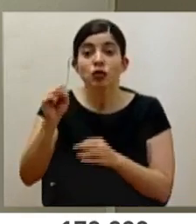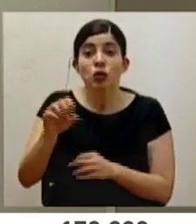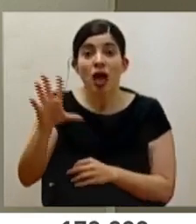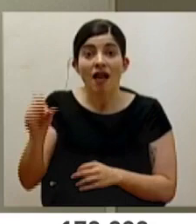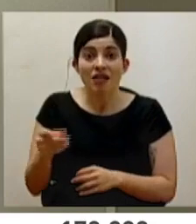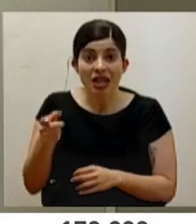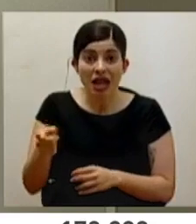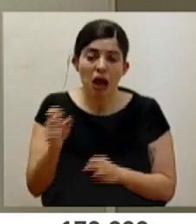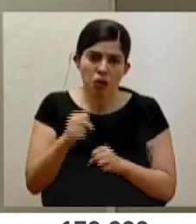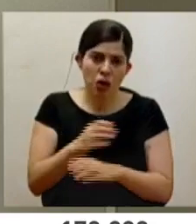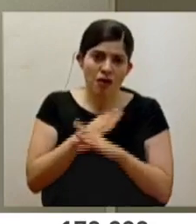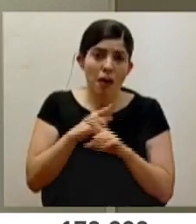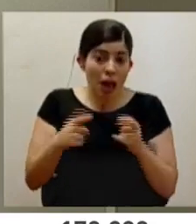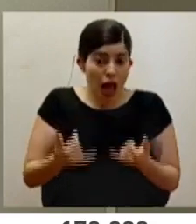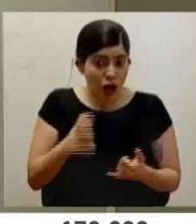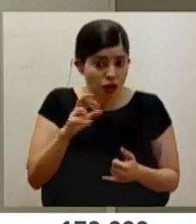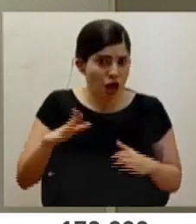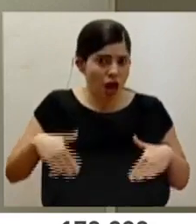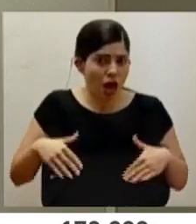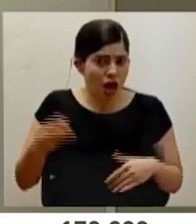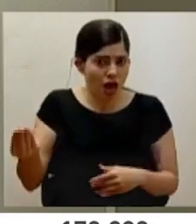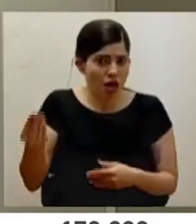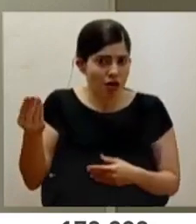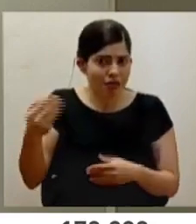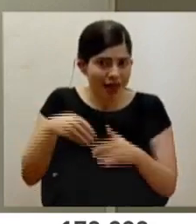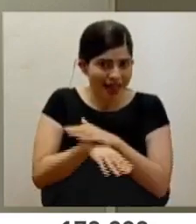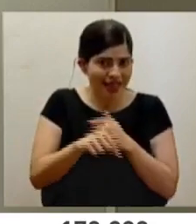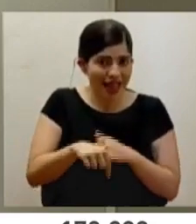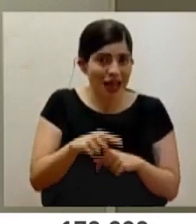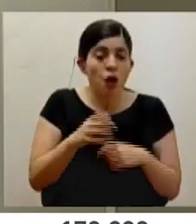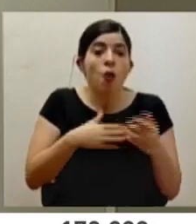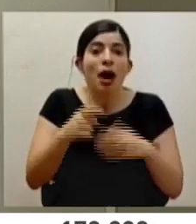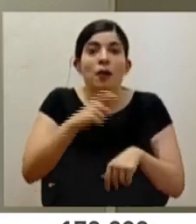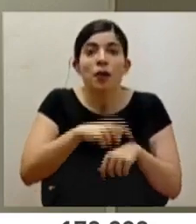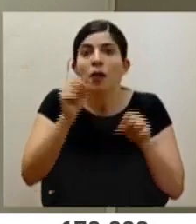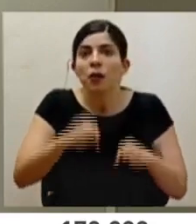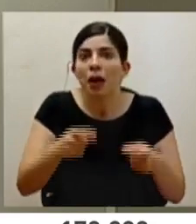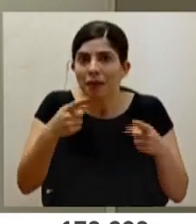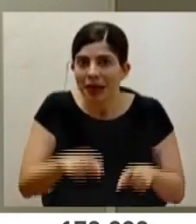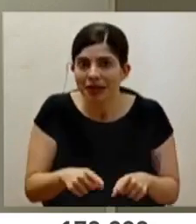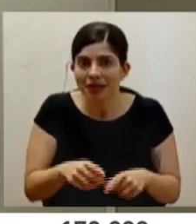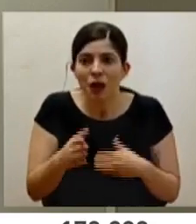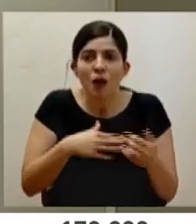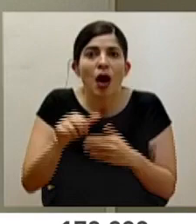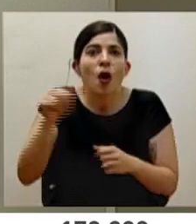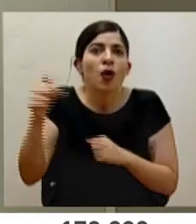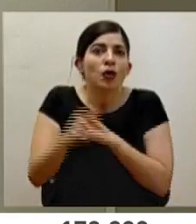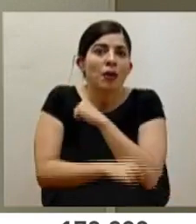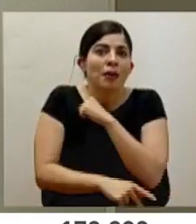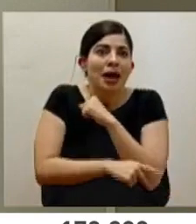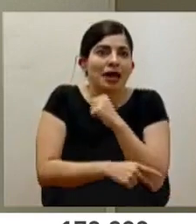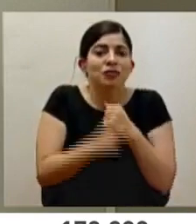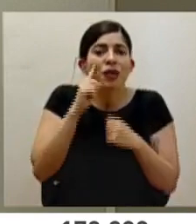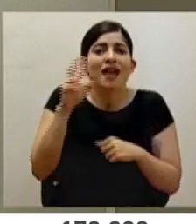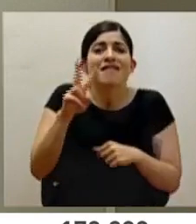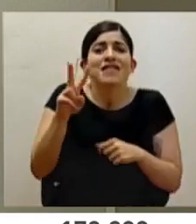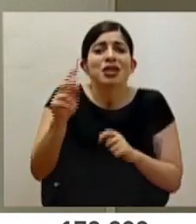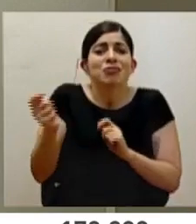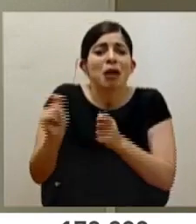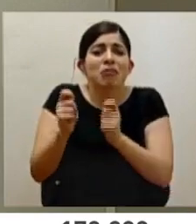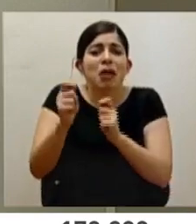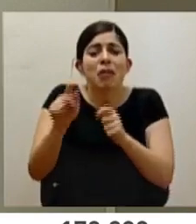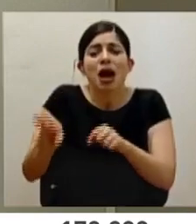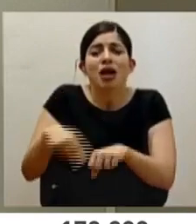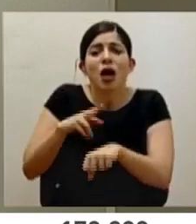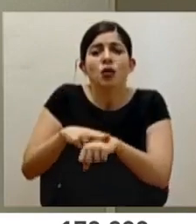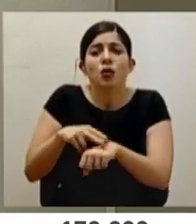detectada en nuestro territorio, aunque claro que esto puede ocurrir, en cualquier momento, lo hemos dicho, puede ocurrir de cualquier otro país, porque el virus es su evolución natural,